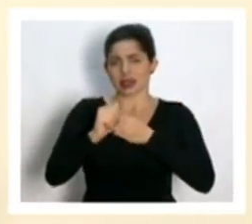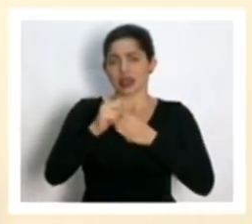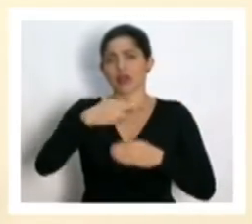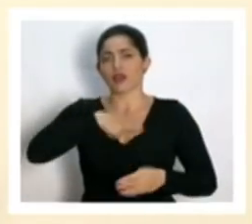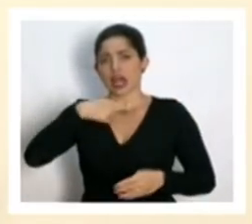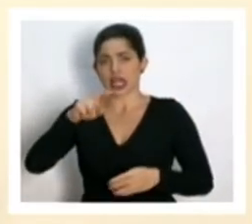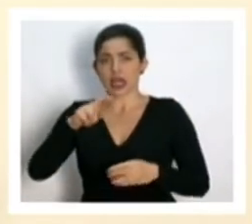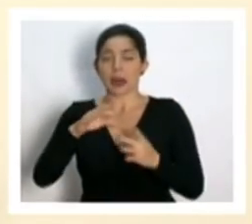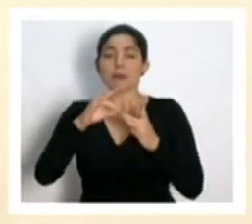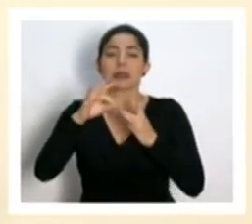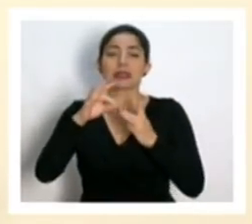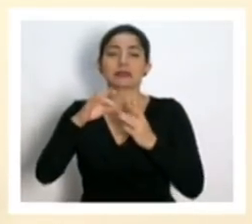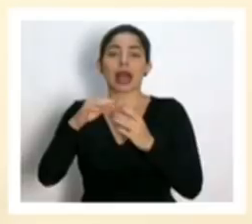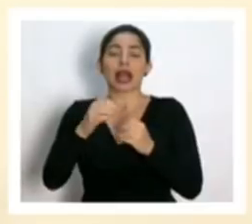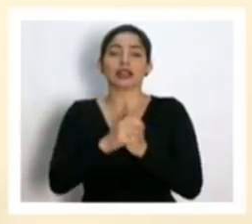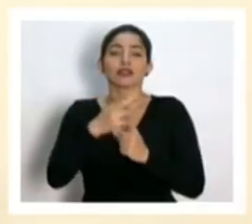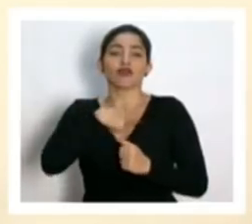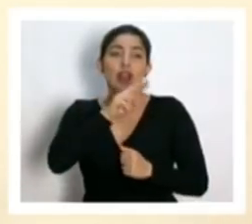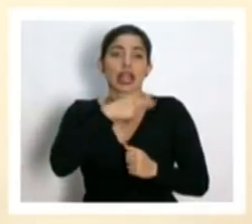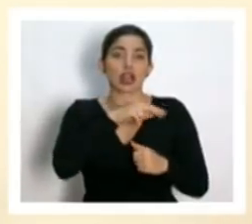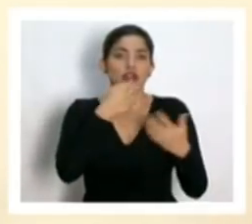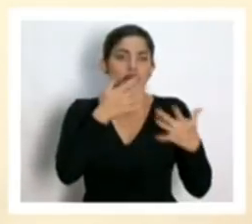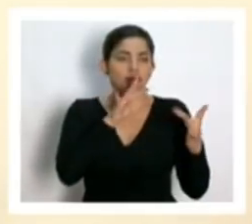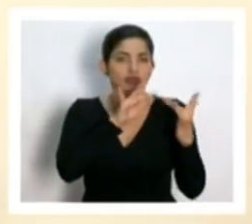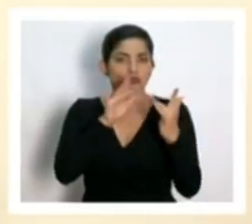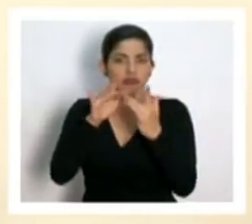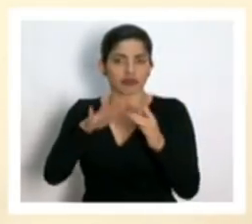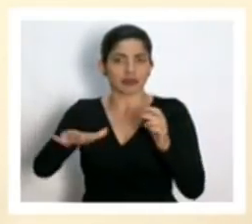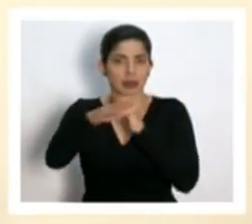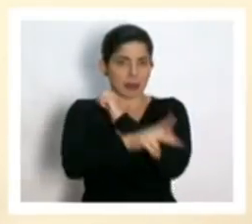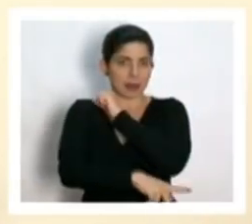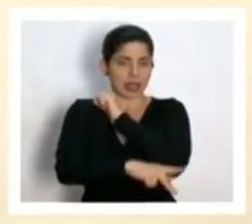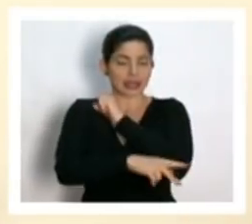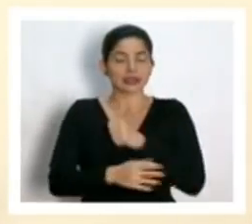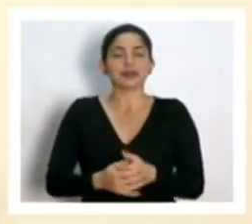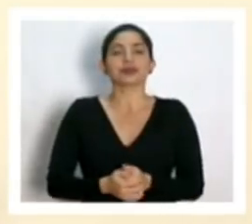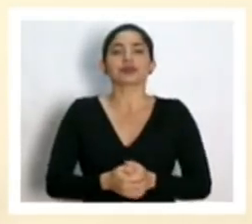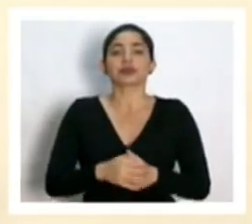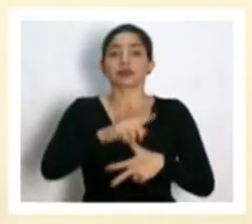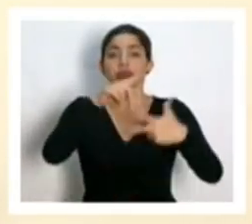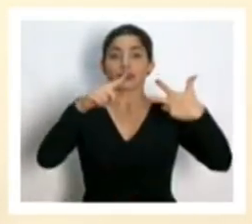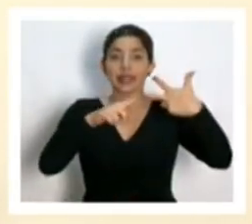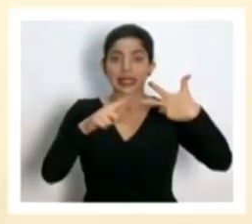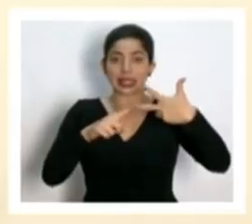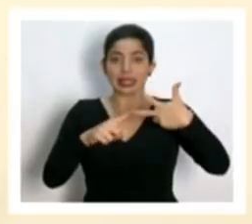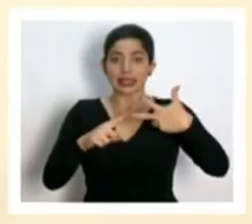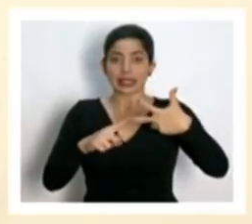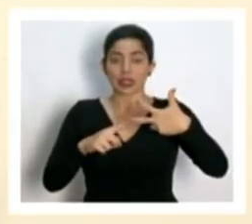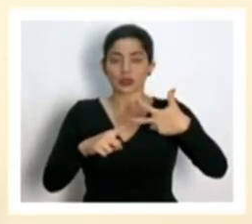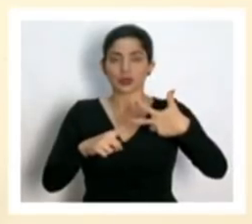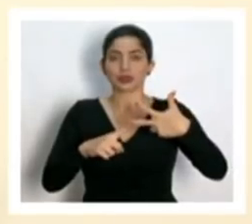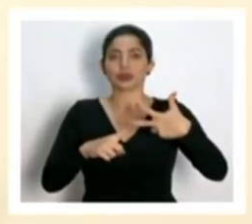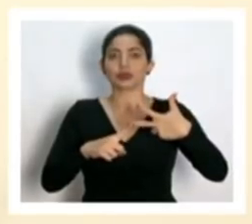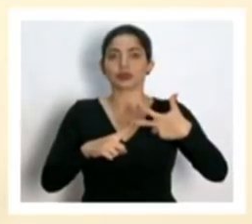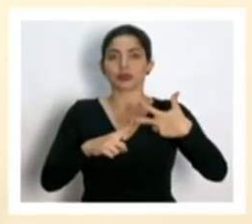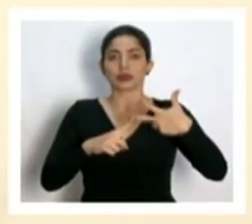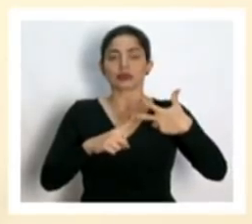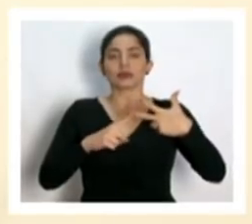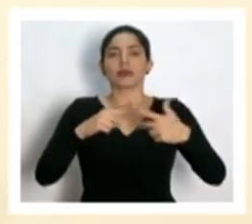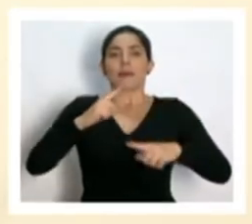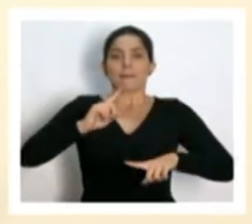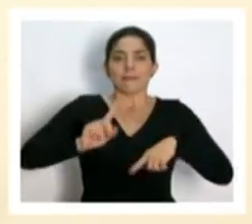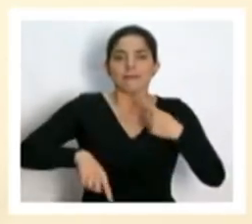las principales denominaciones del país. Tercero, se